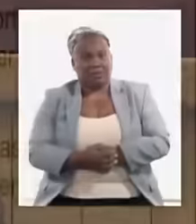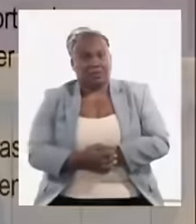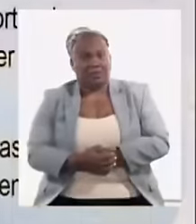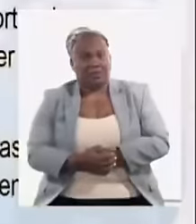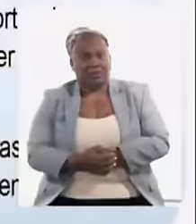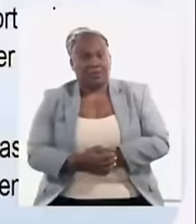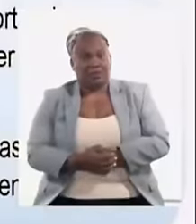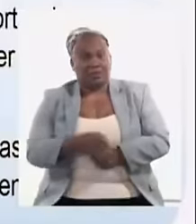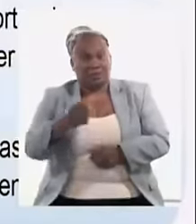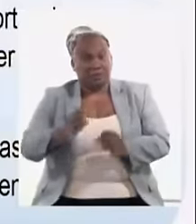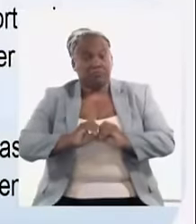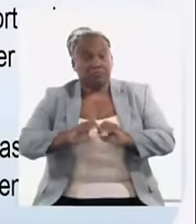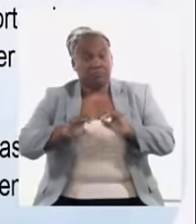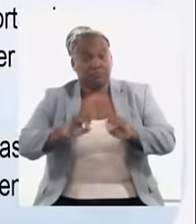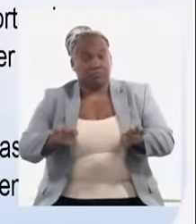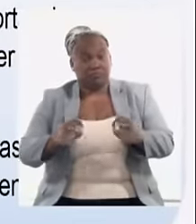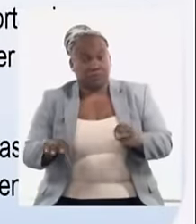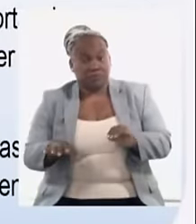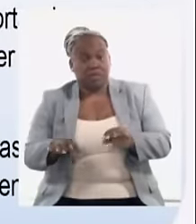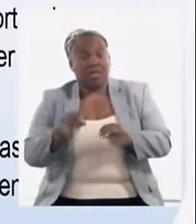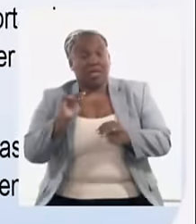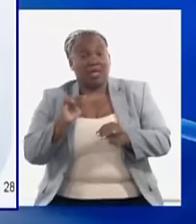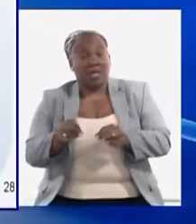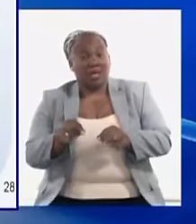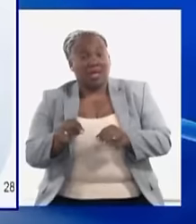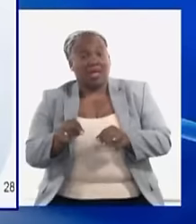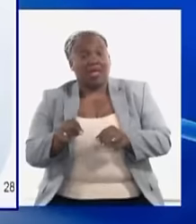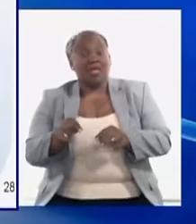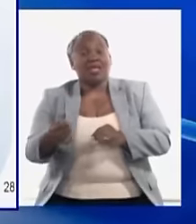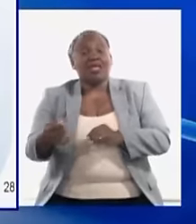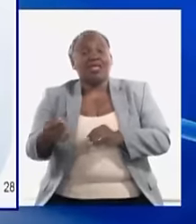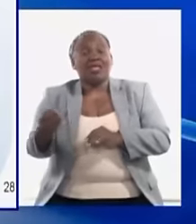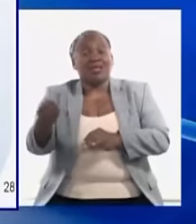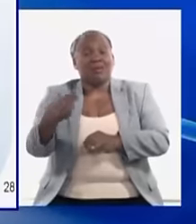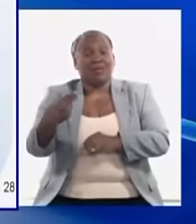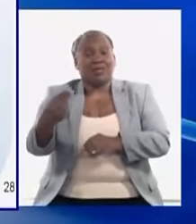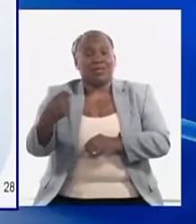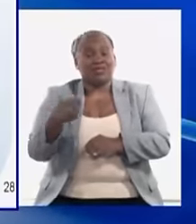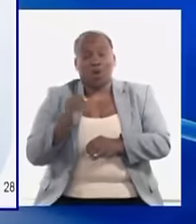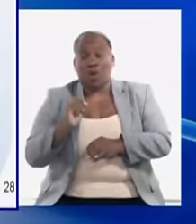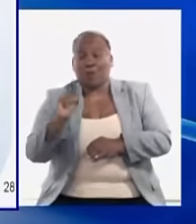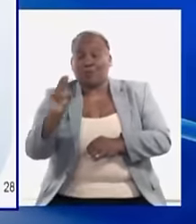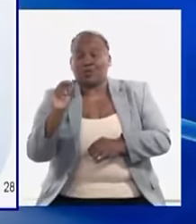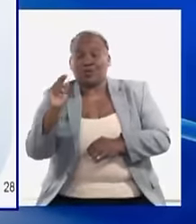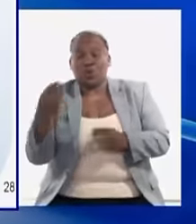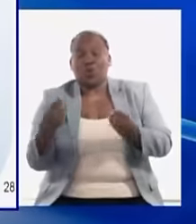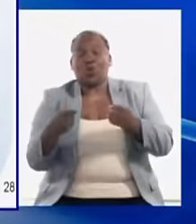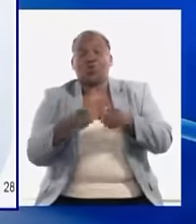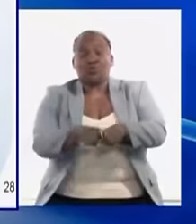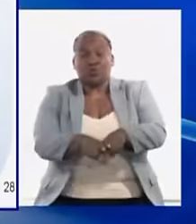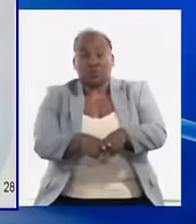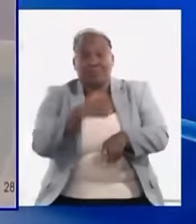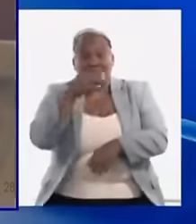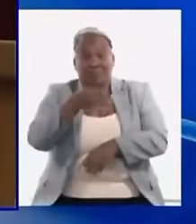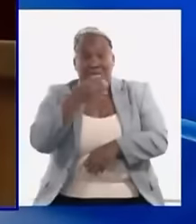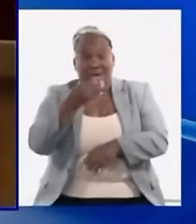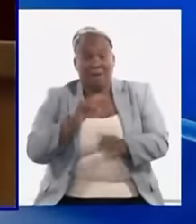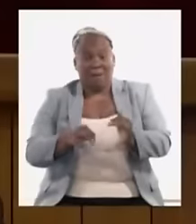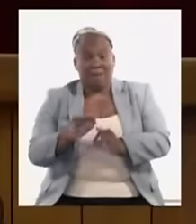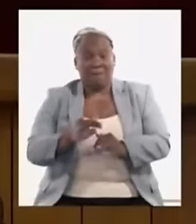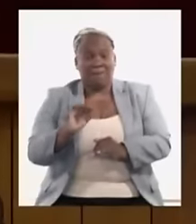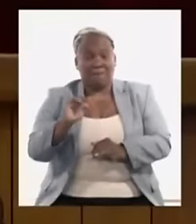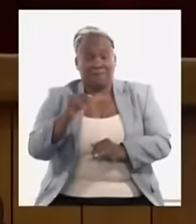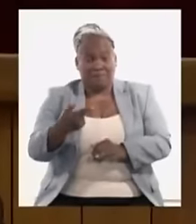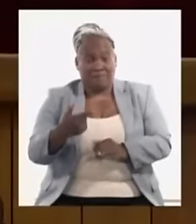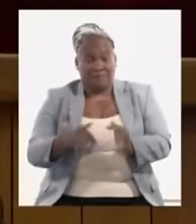incentivar la compensación de importaciones con exportaciones Alejandro lo decía ahorita y nosotros